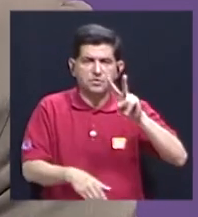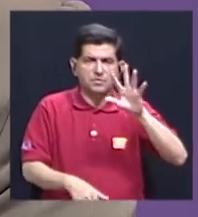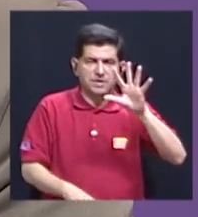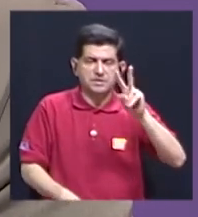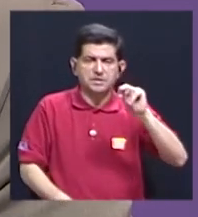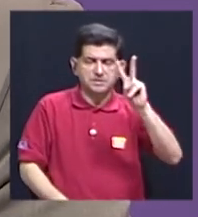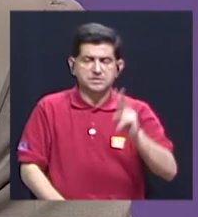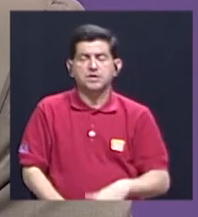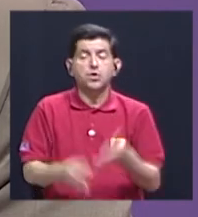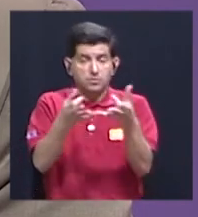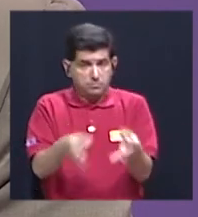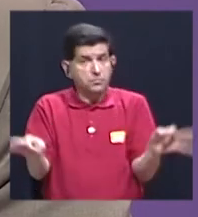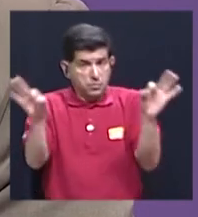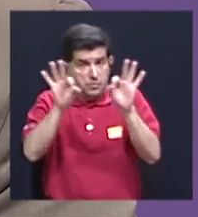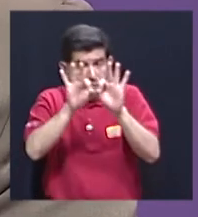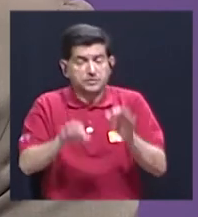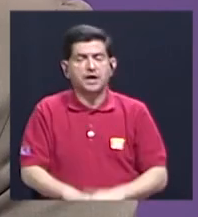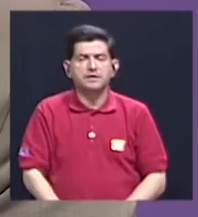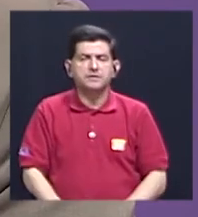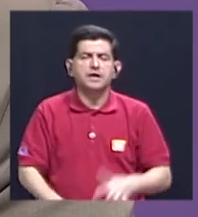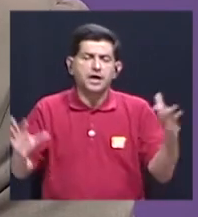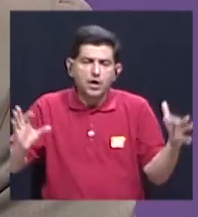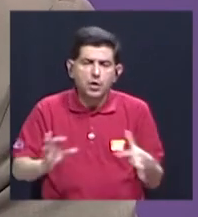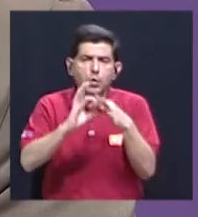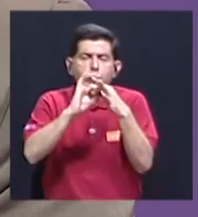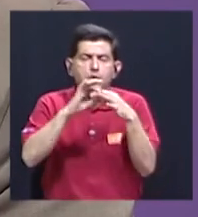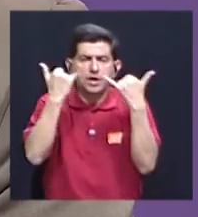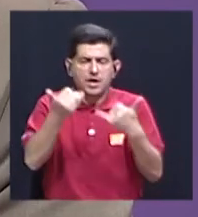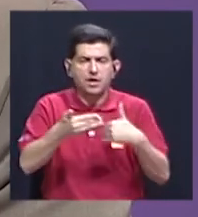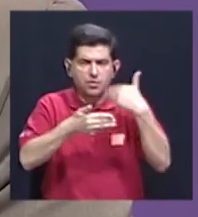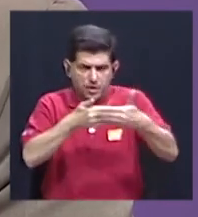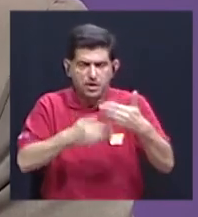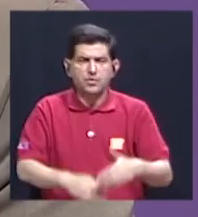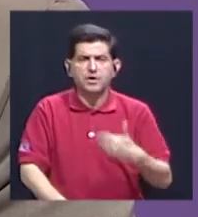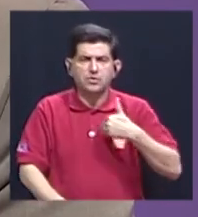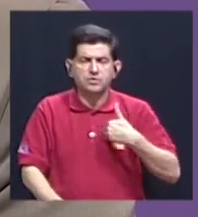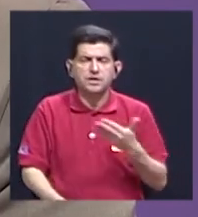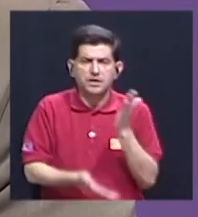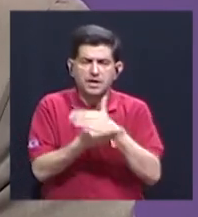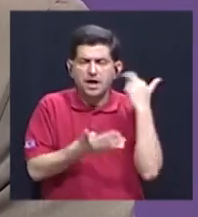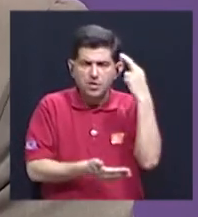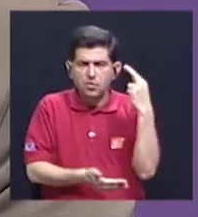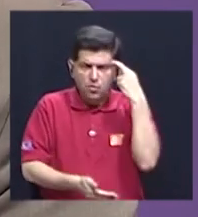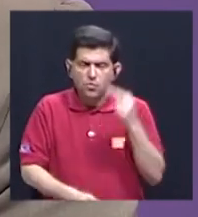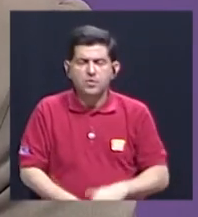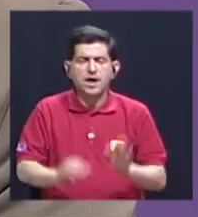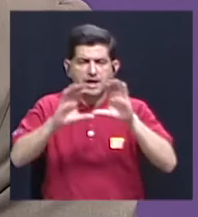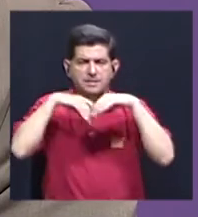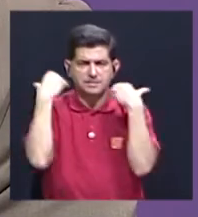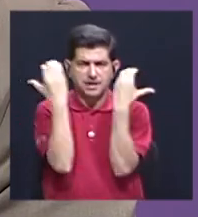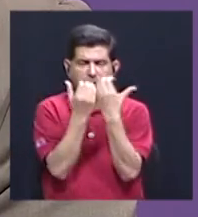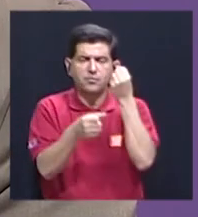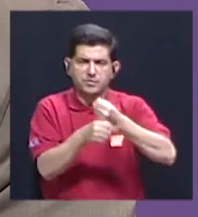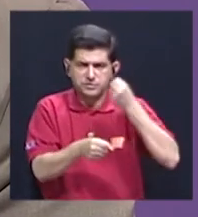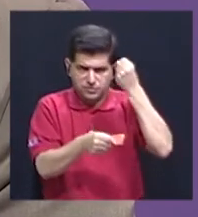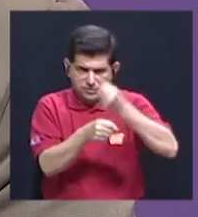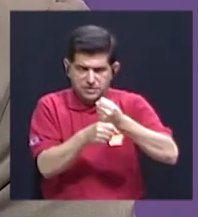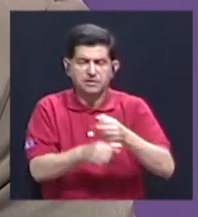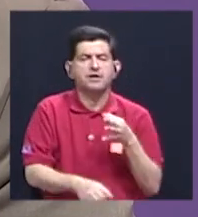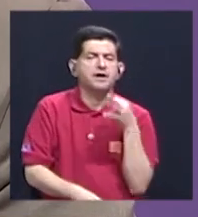de noviembre, creo es fundamental, y tal vez unir a eso que ahorita vamos a tener casi que algunas reflexiones sobre la comisión que está por elaborarse.